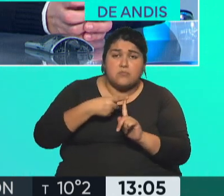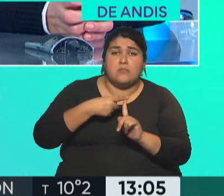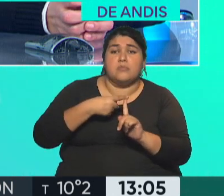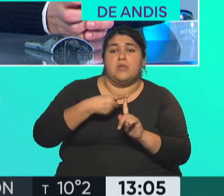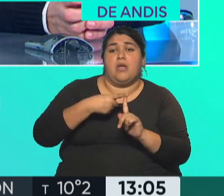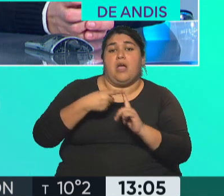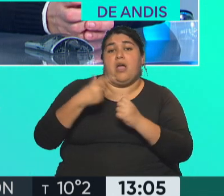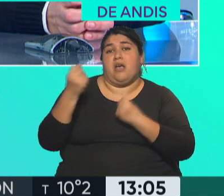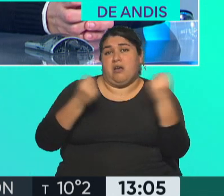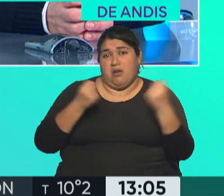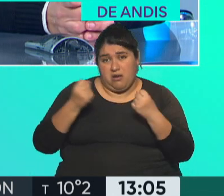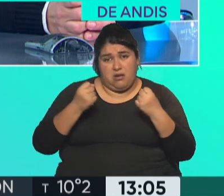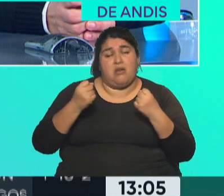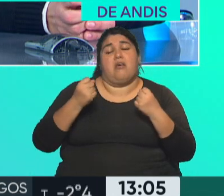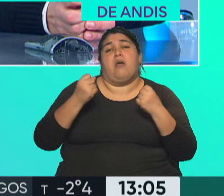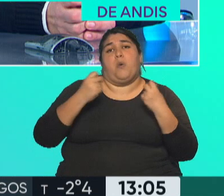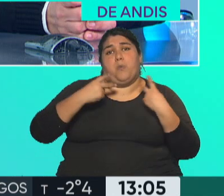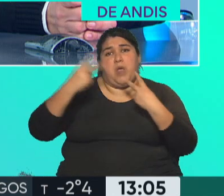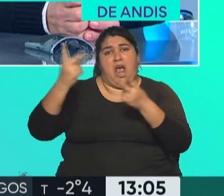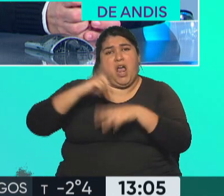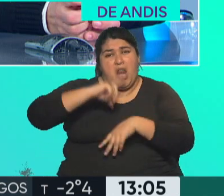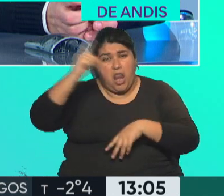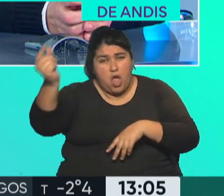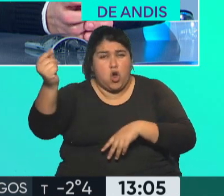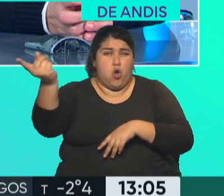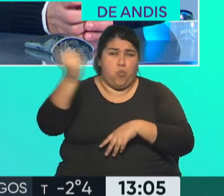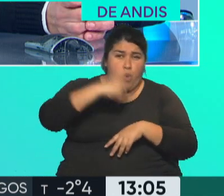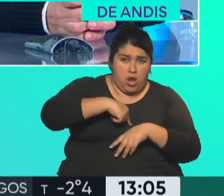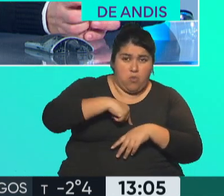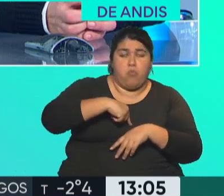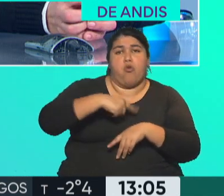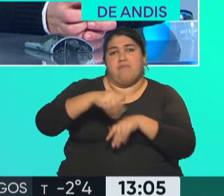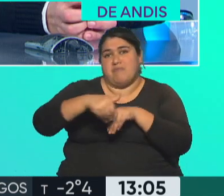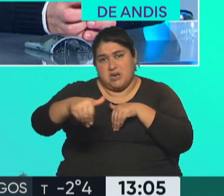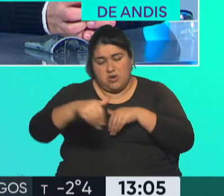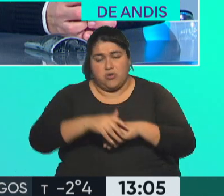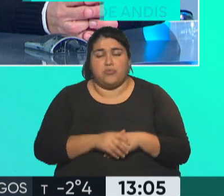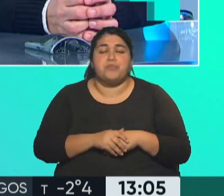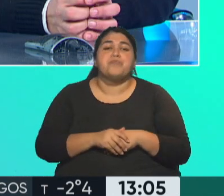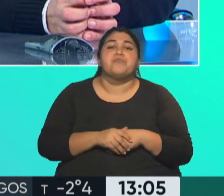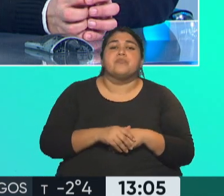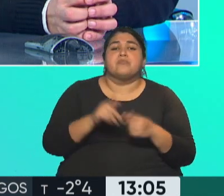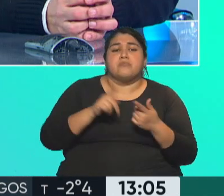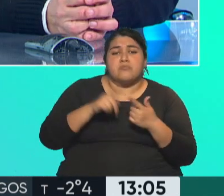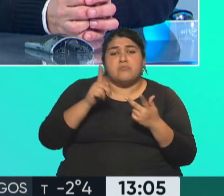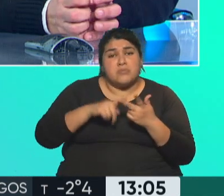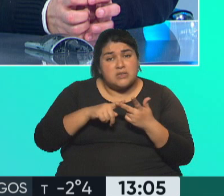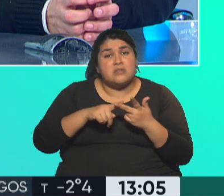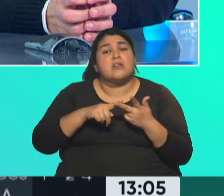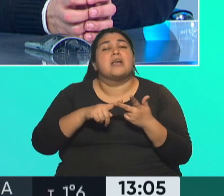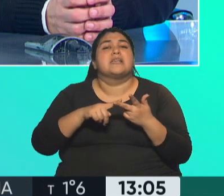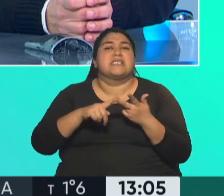transporte de corta, mediana y larga distancia terrestre, también gratuito, prestaciones del sistema